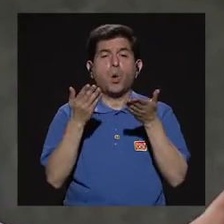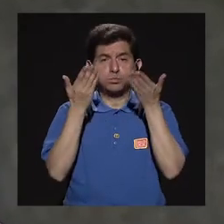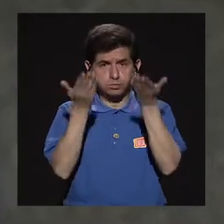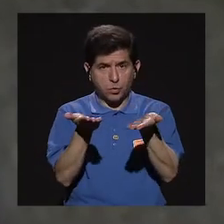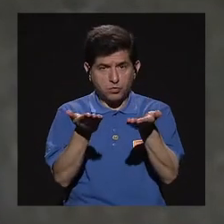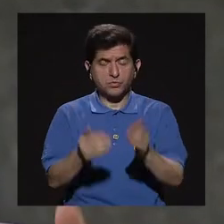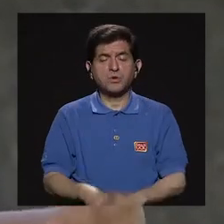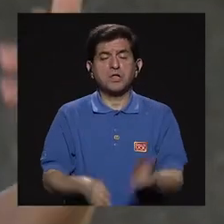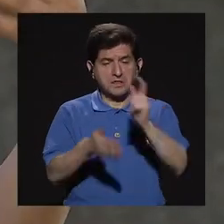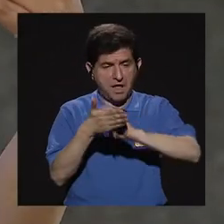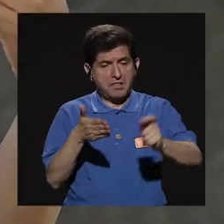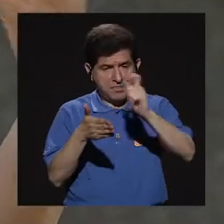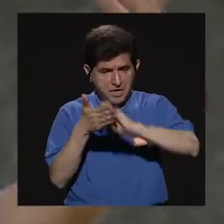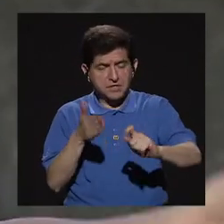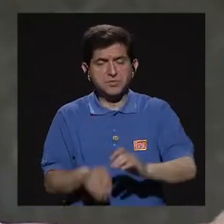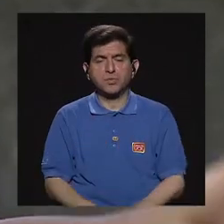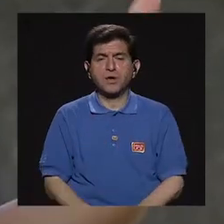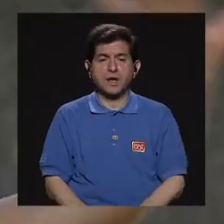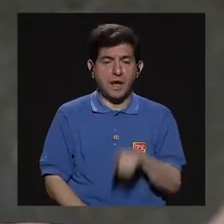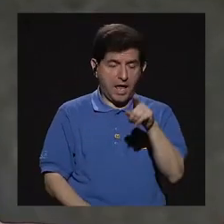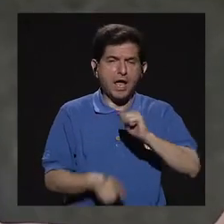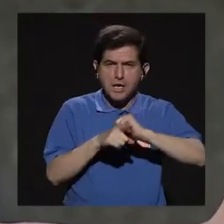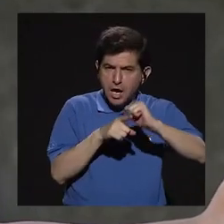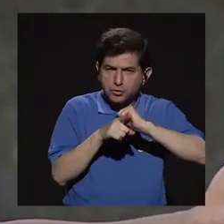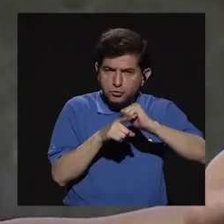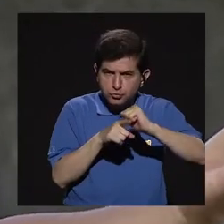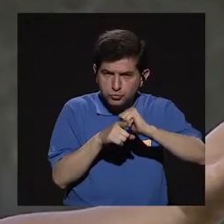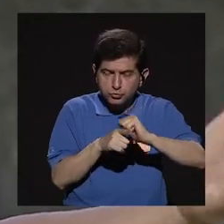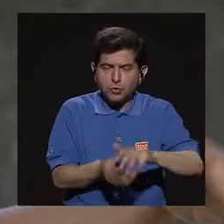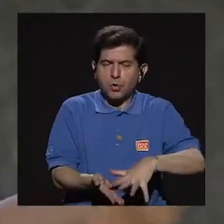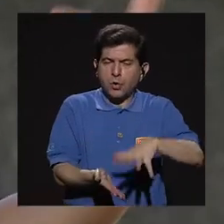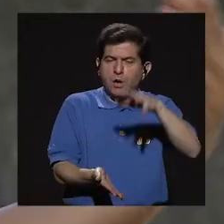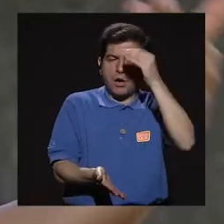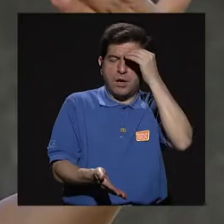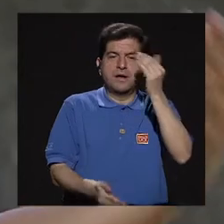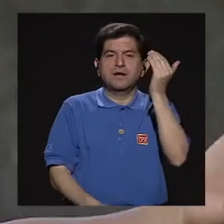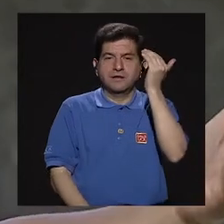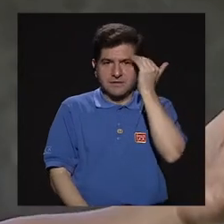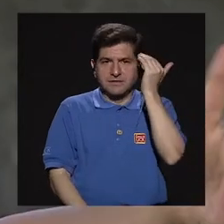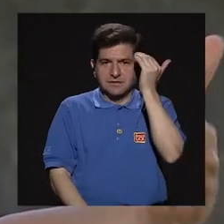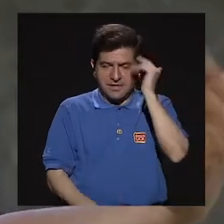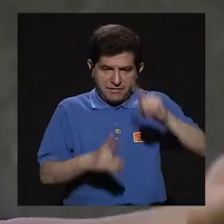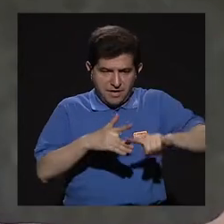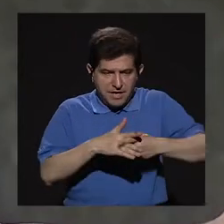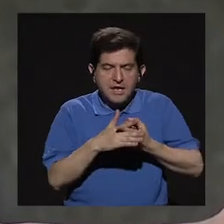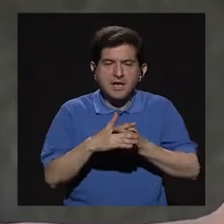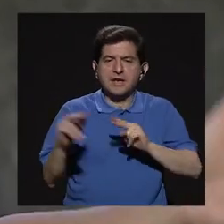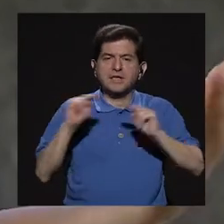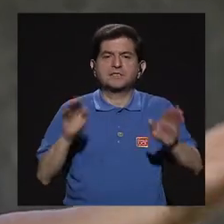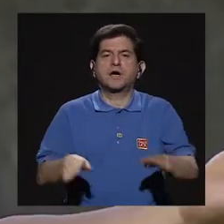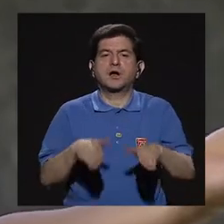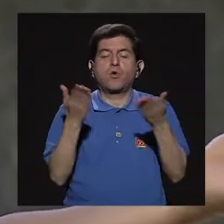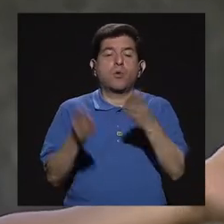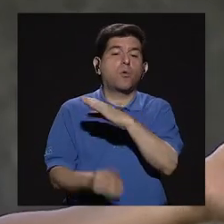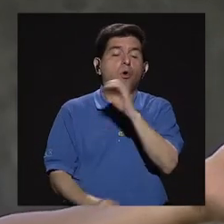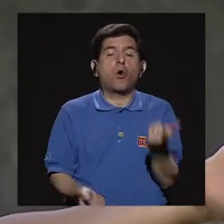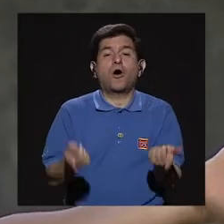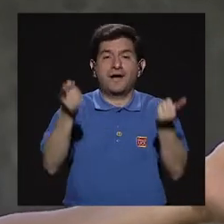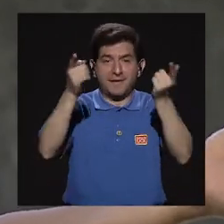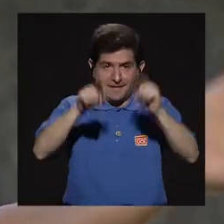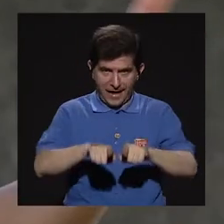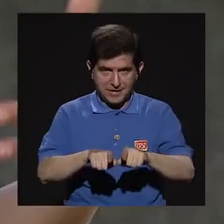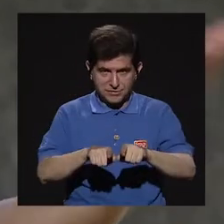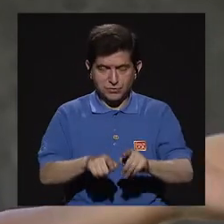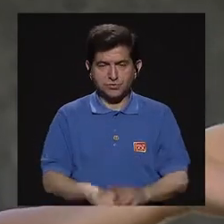oportunidad en nuestra escuela para que ellas se capaciten y sepan cómo iniciar un negocio o en caso,